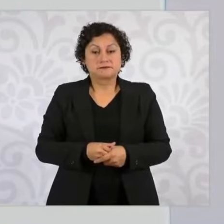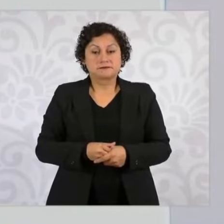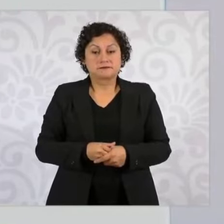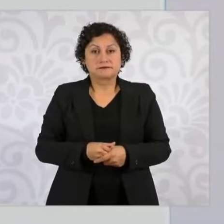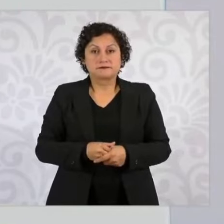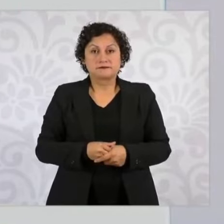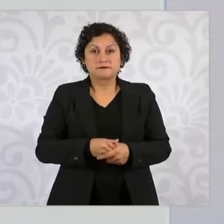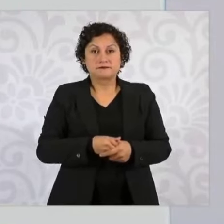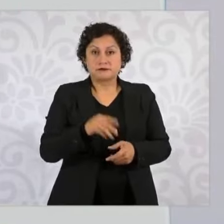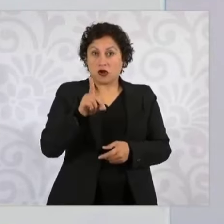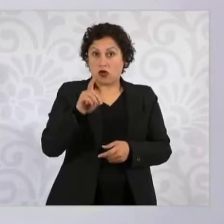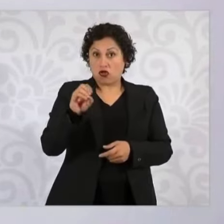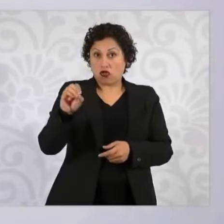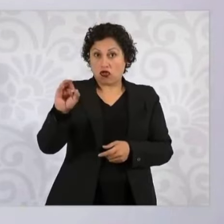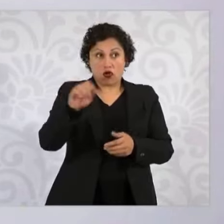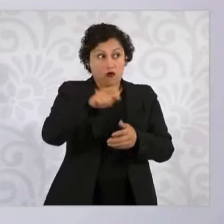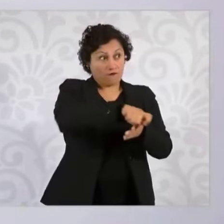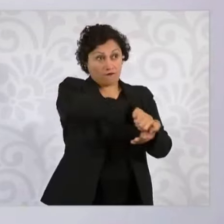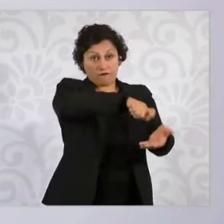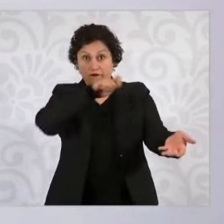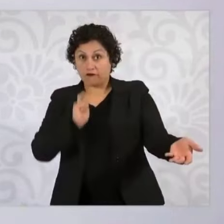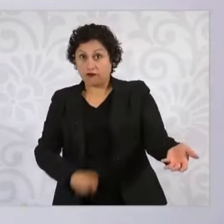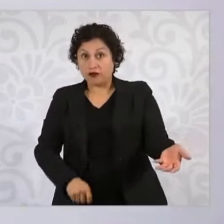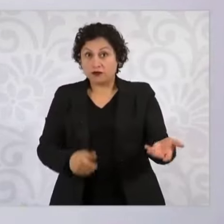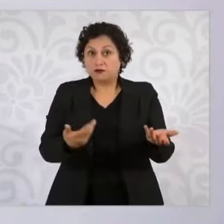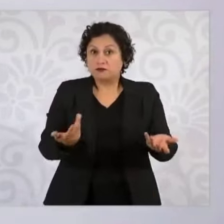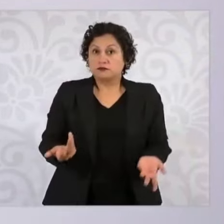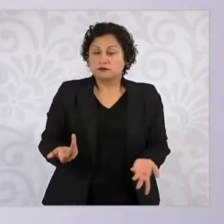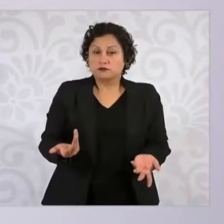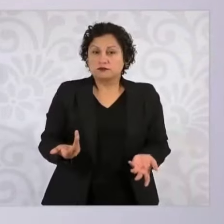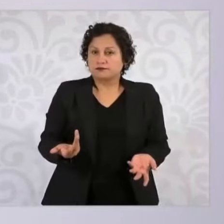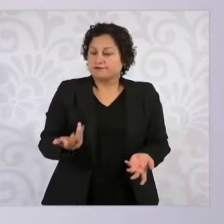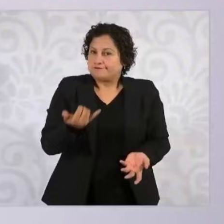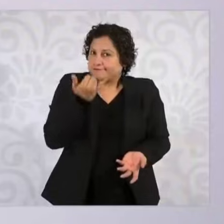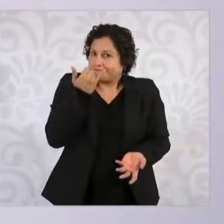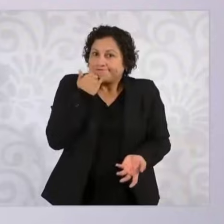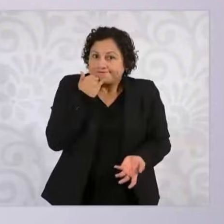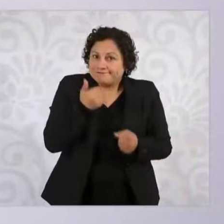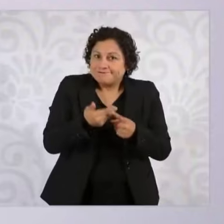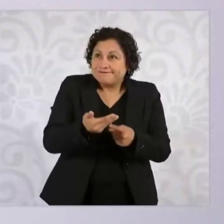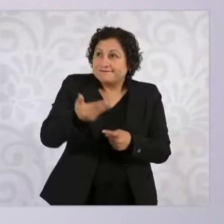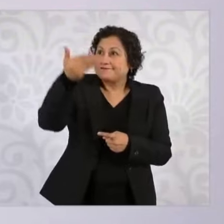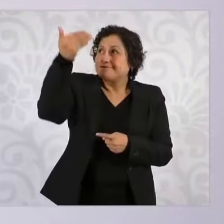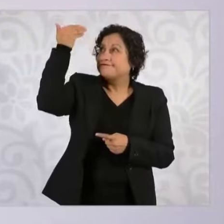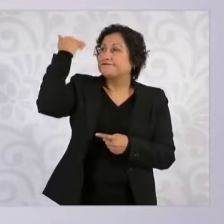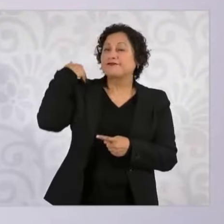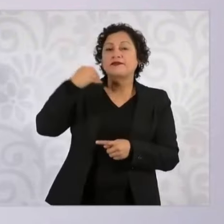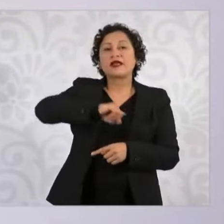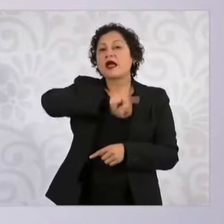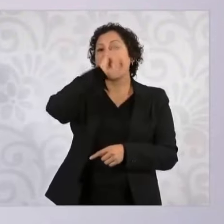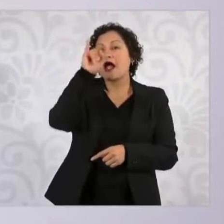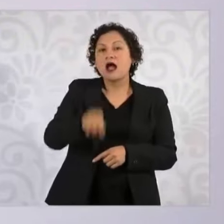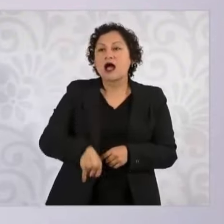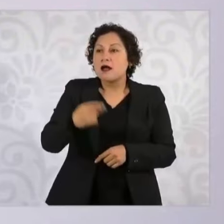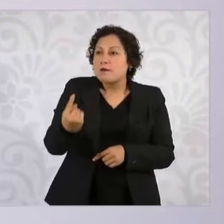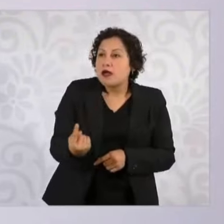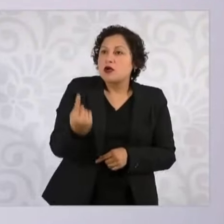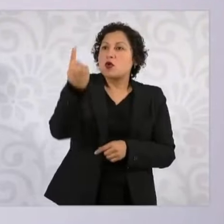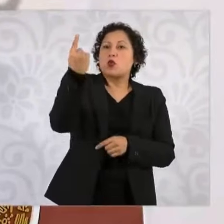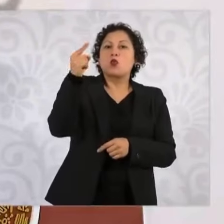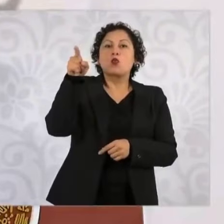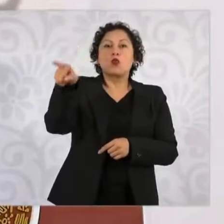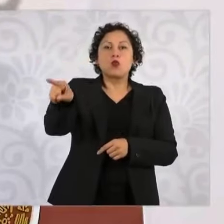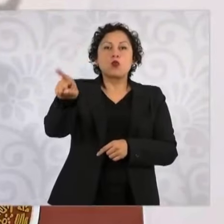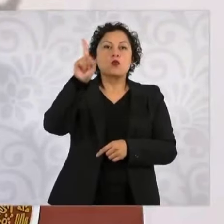Mutilar un Diario Oficial. No hay antecedente de que un juez o una jueza haya pedido eliminar.